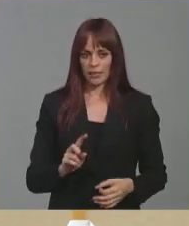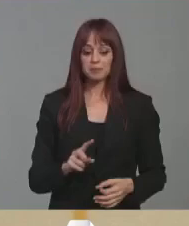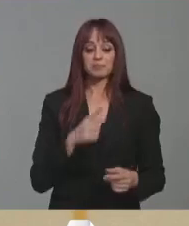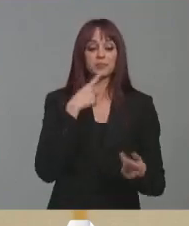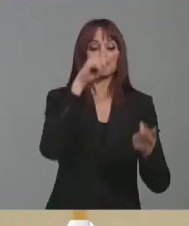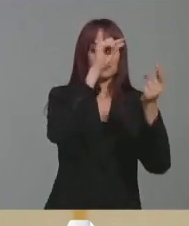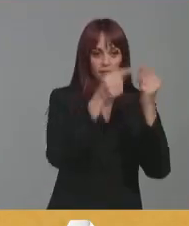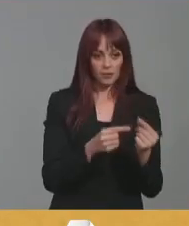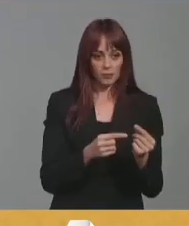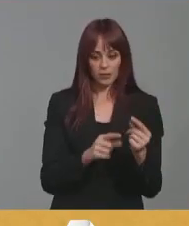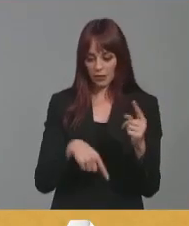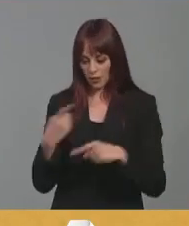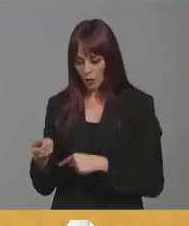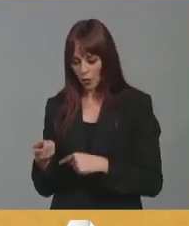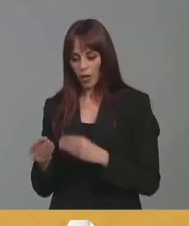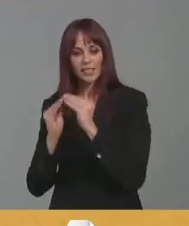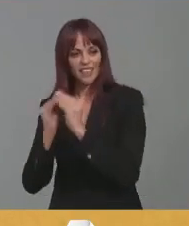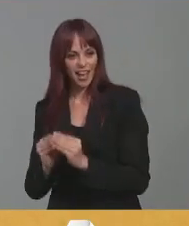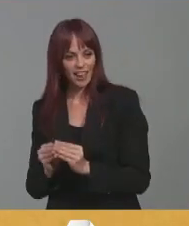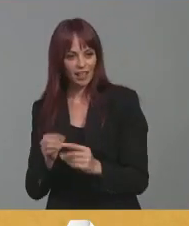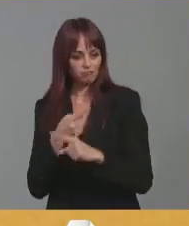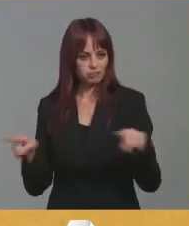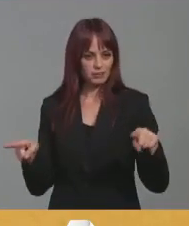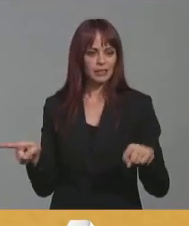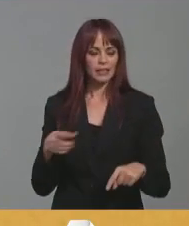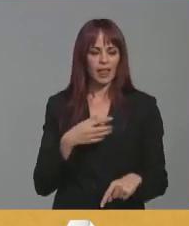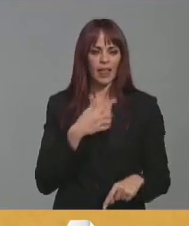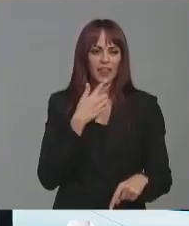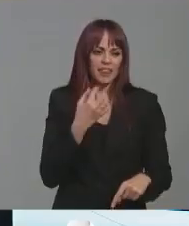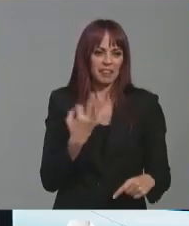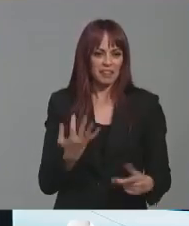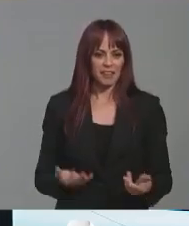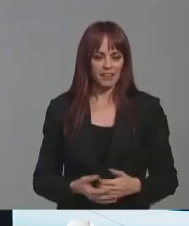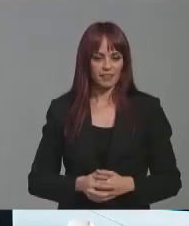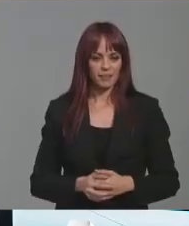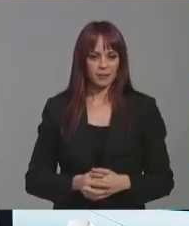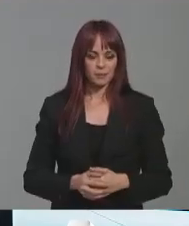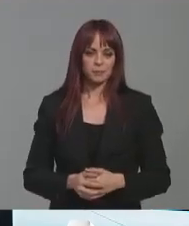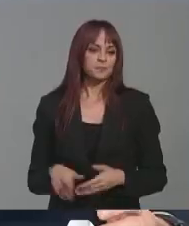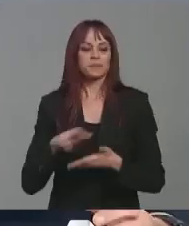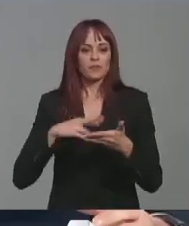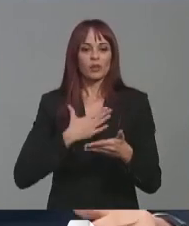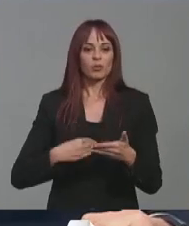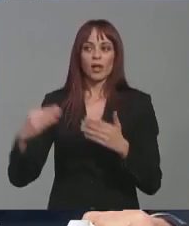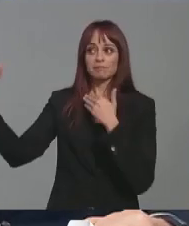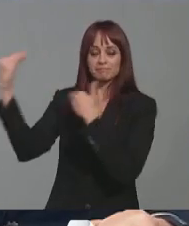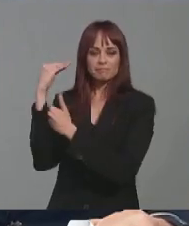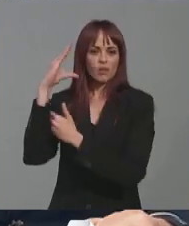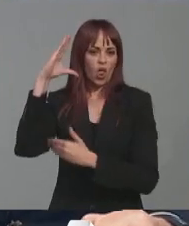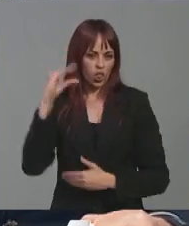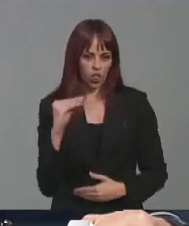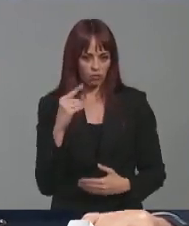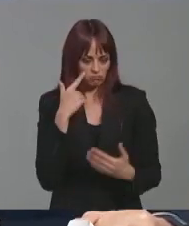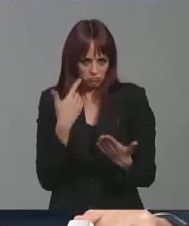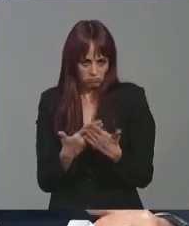presupuesta y otra es lo que se ejecuta. ¿En este sentido qué tiene que decir? Vamos a ver, la región de Murcia está infrafinanciada y esto es un hecho